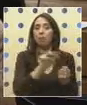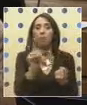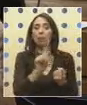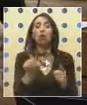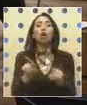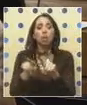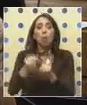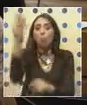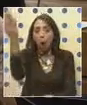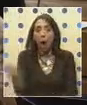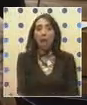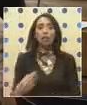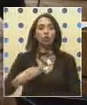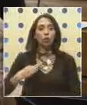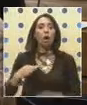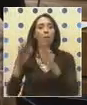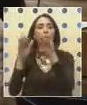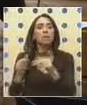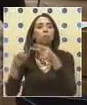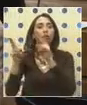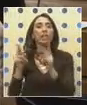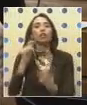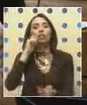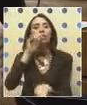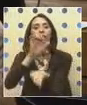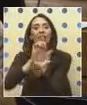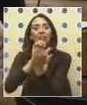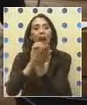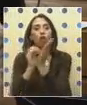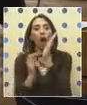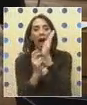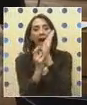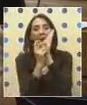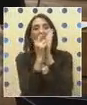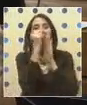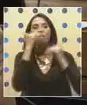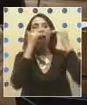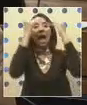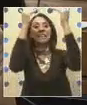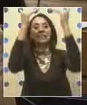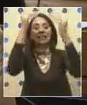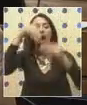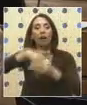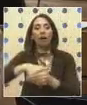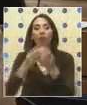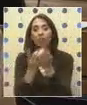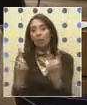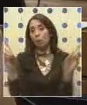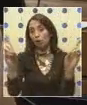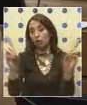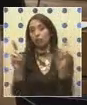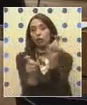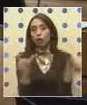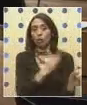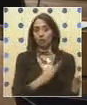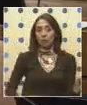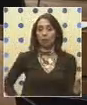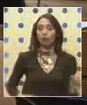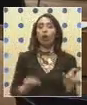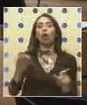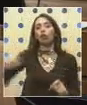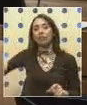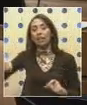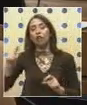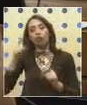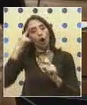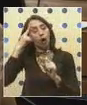ciudadanos y tienen los mismos derechos. Eso es un Estado que avanza, un Estado democrático. legisladores que no se quedan anclados en sus